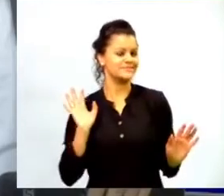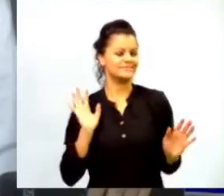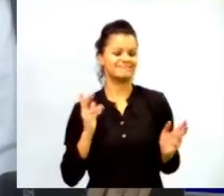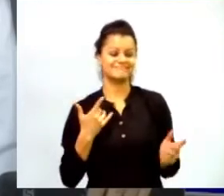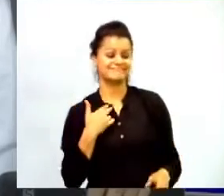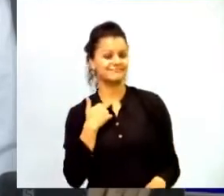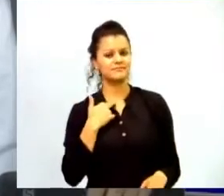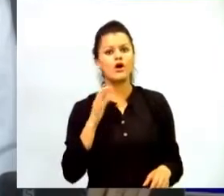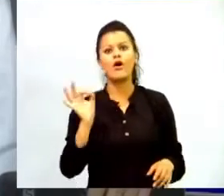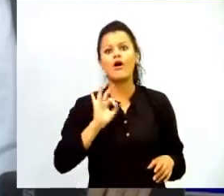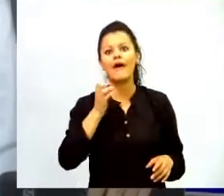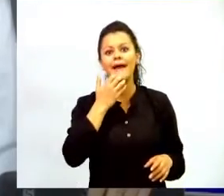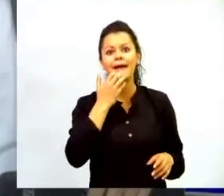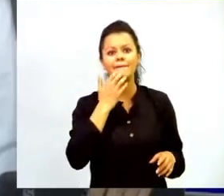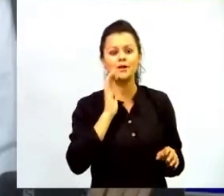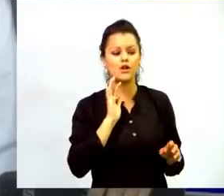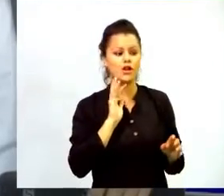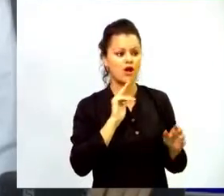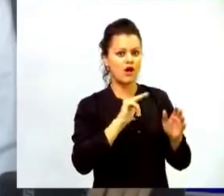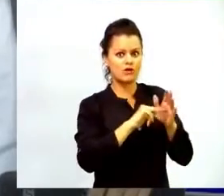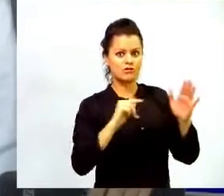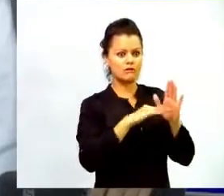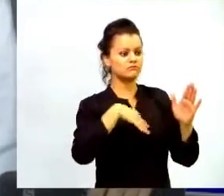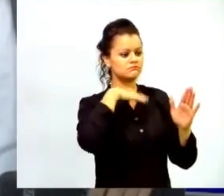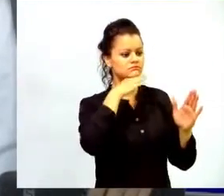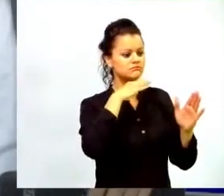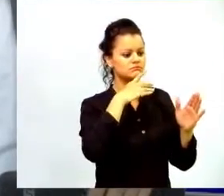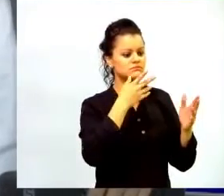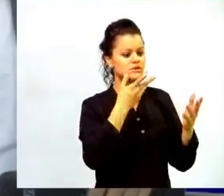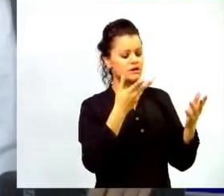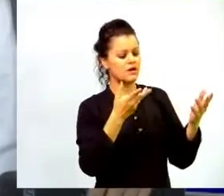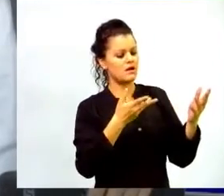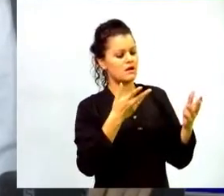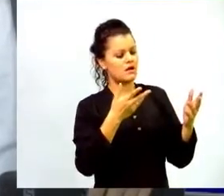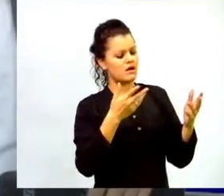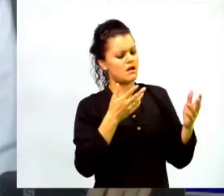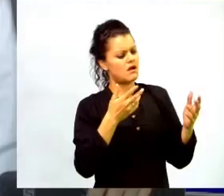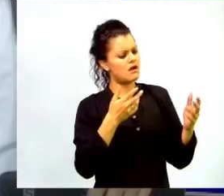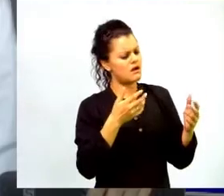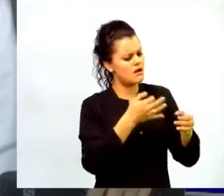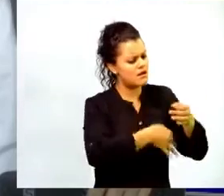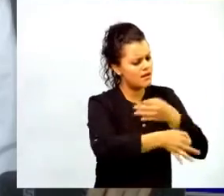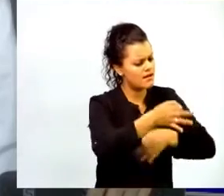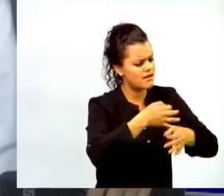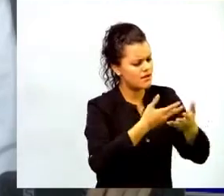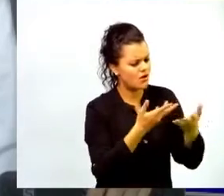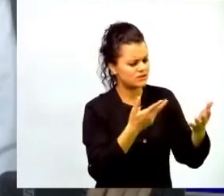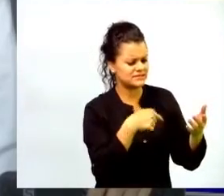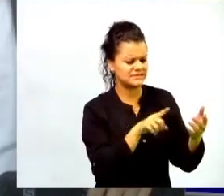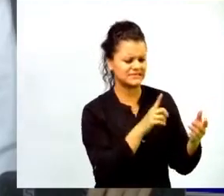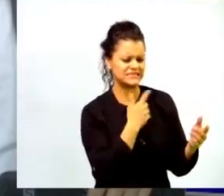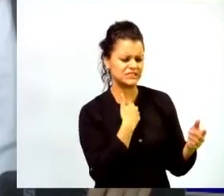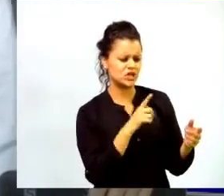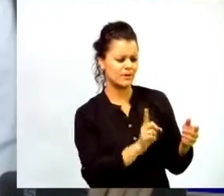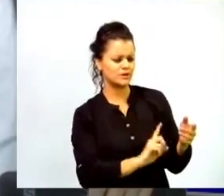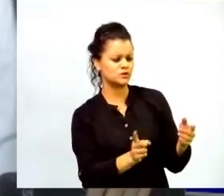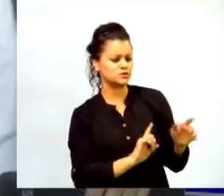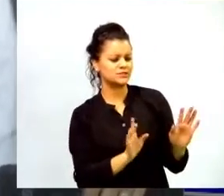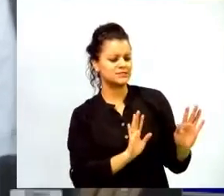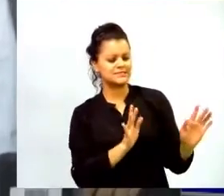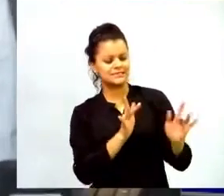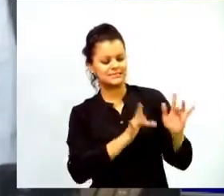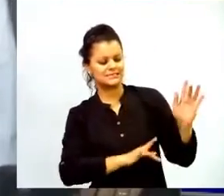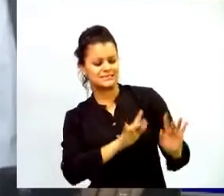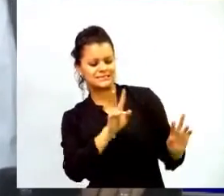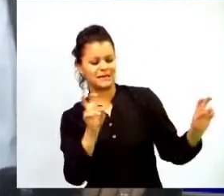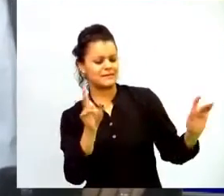expectativa de que el recurso reemplace un poco cosas que ellos tienen más en la duda cuando el mismo recurso posibilita ese diálogo con lo disciplinar los